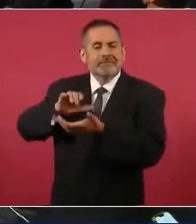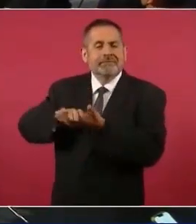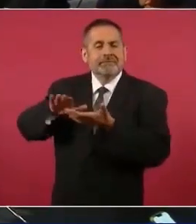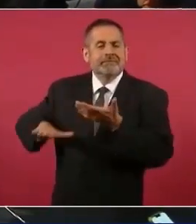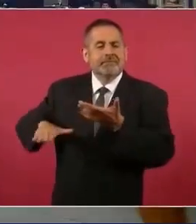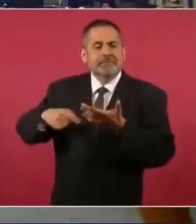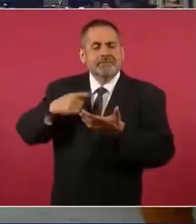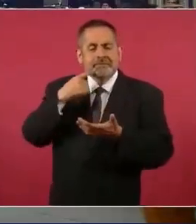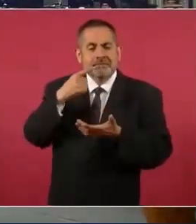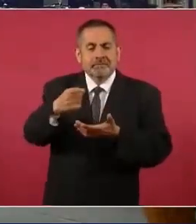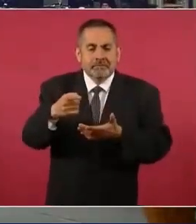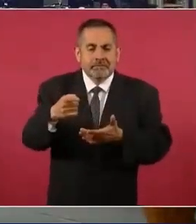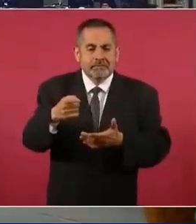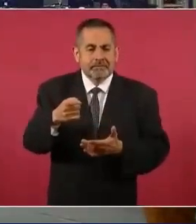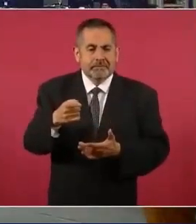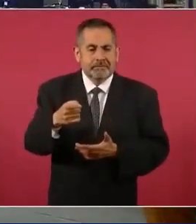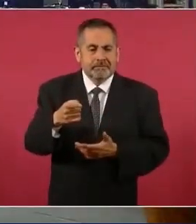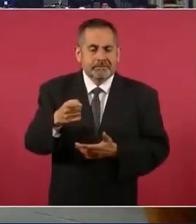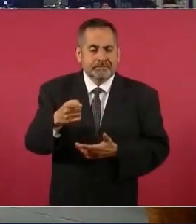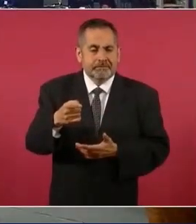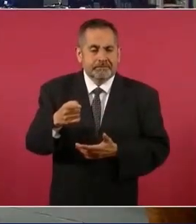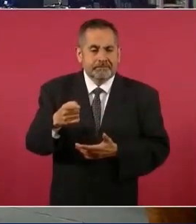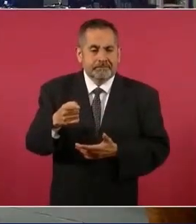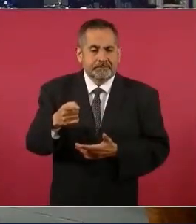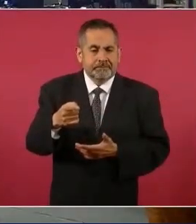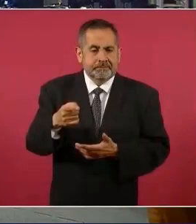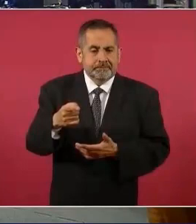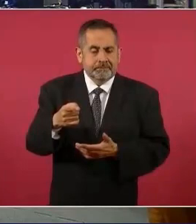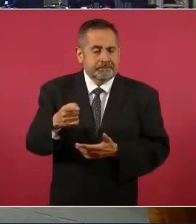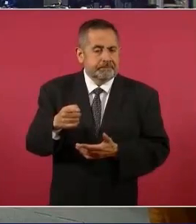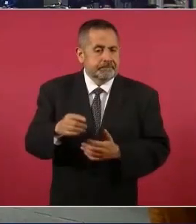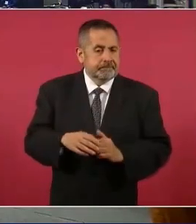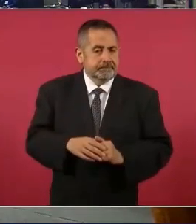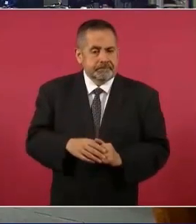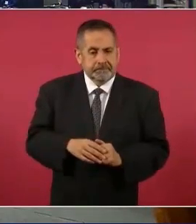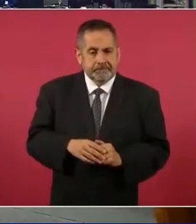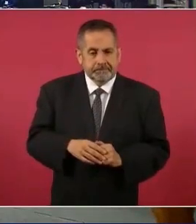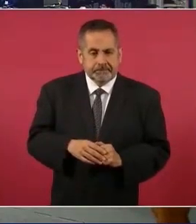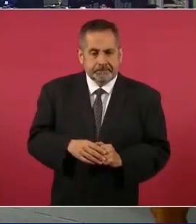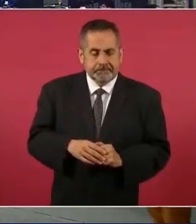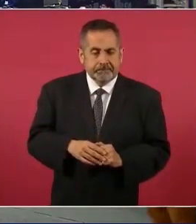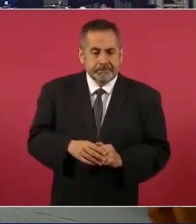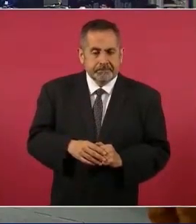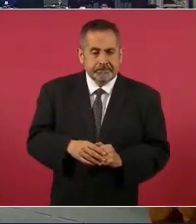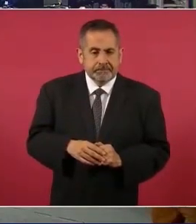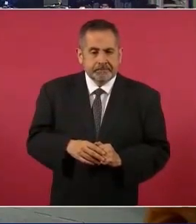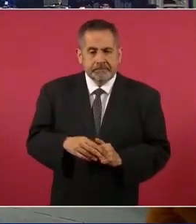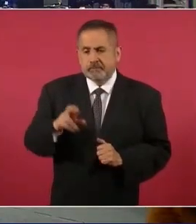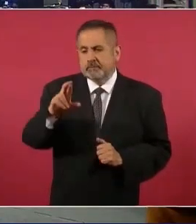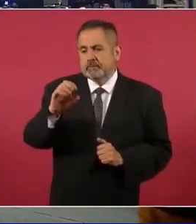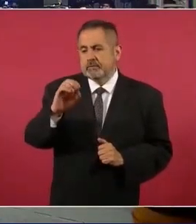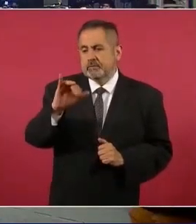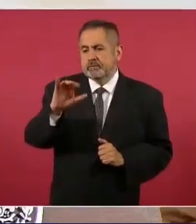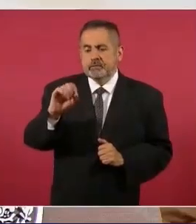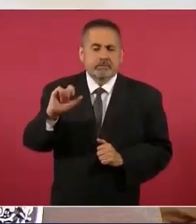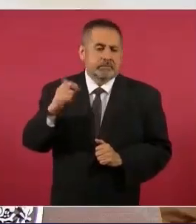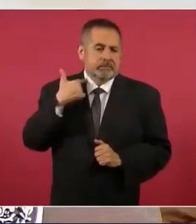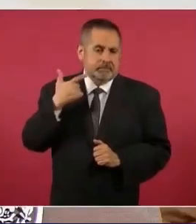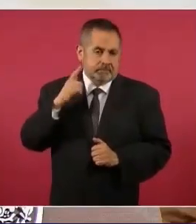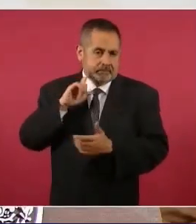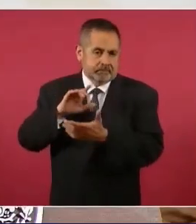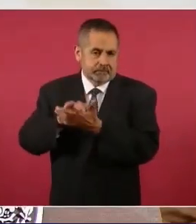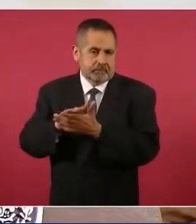Rocío, que falleció,